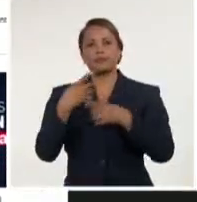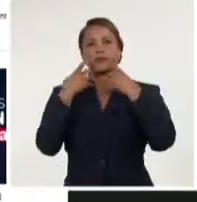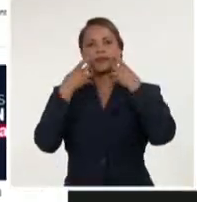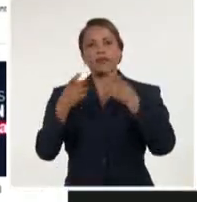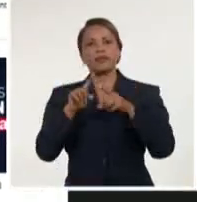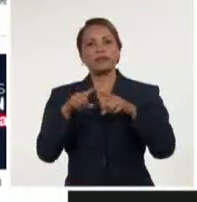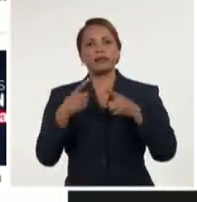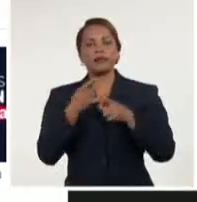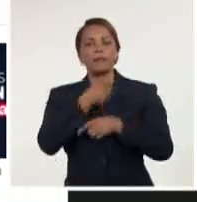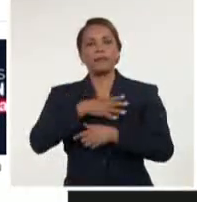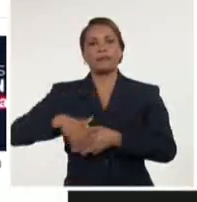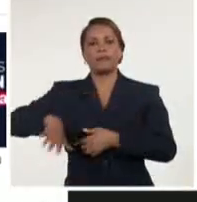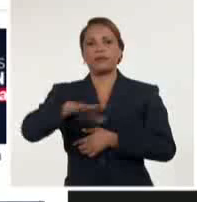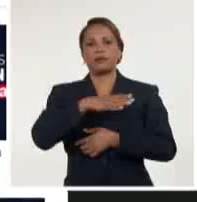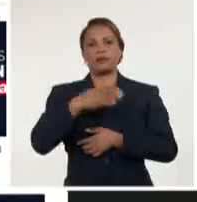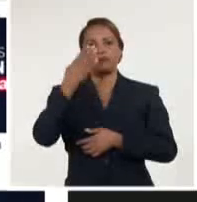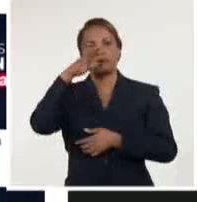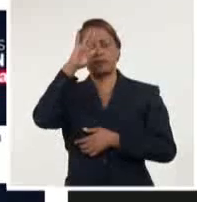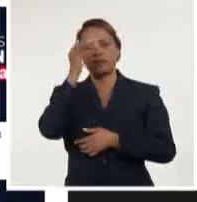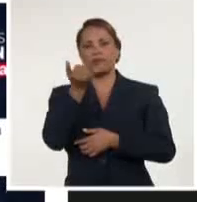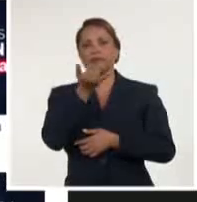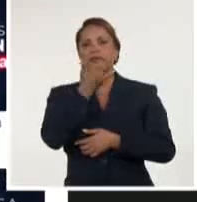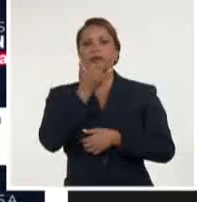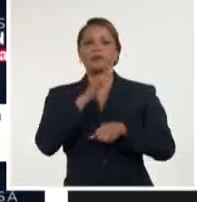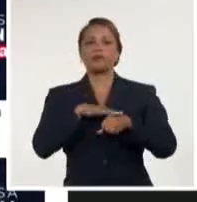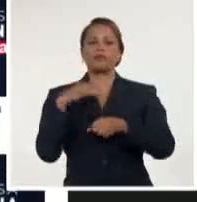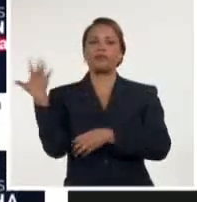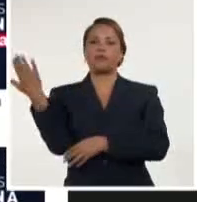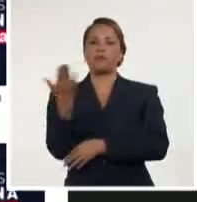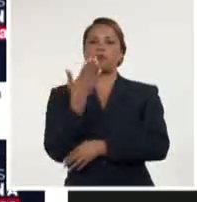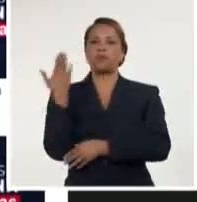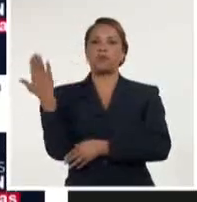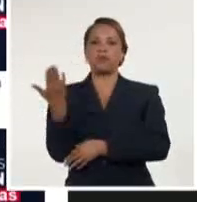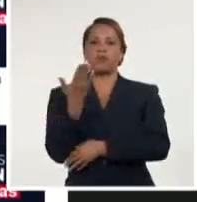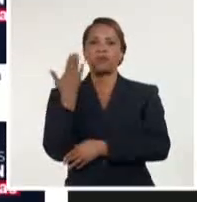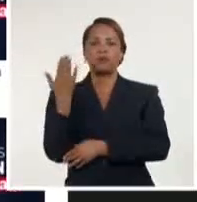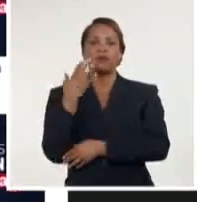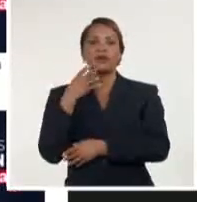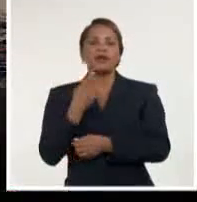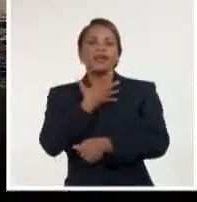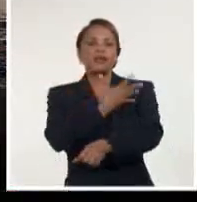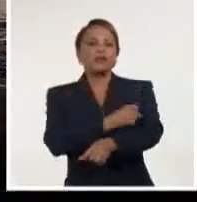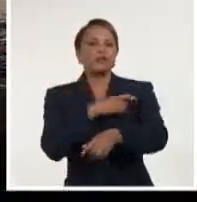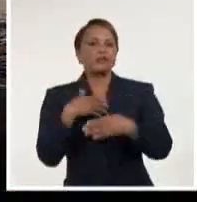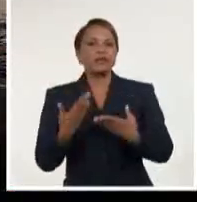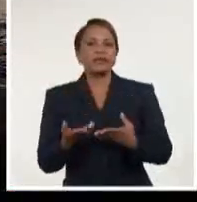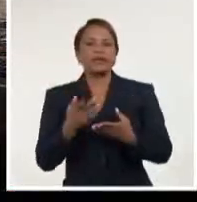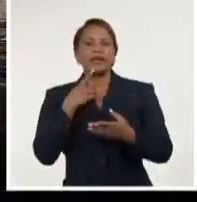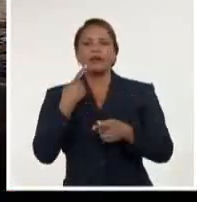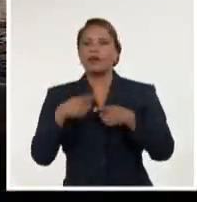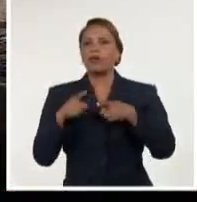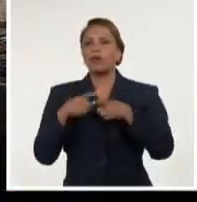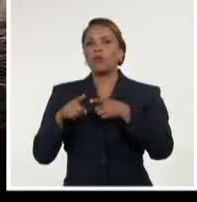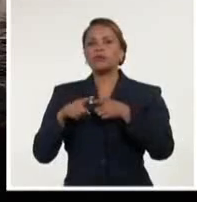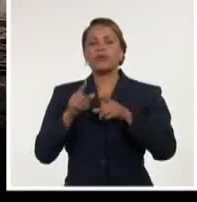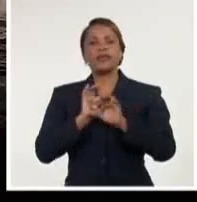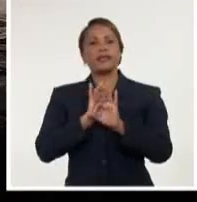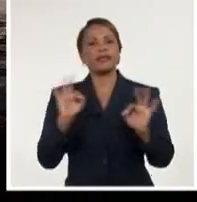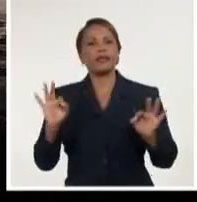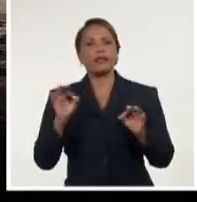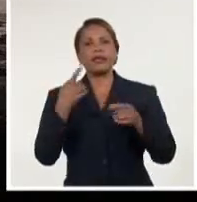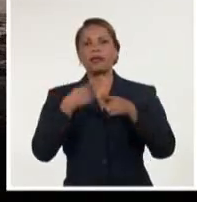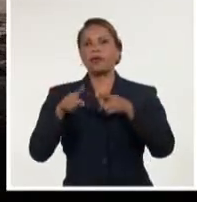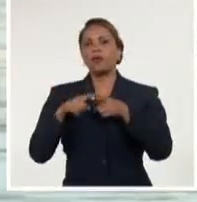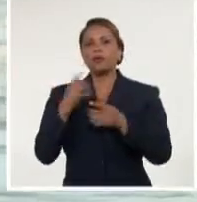destinados a las poblaciones cubanas más afectadas tras el paso del huracán Ian. El cargamento incluye kits de higiene y otros medios de cocina,